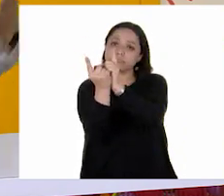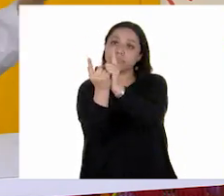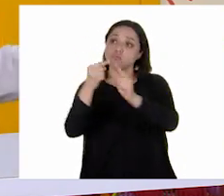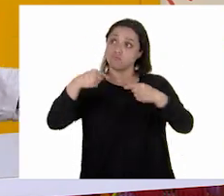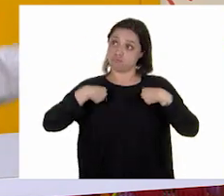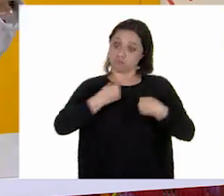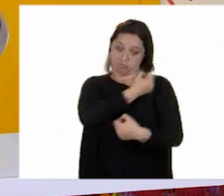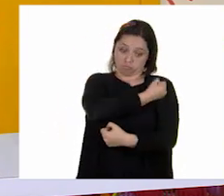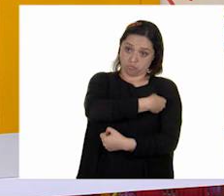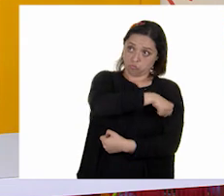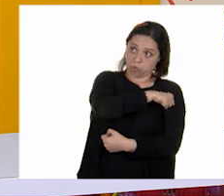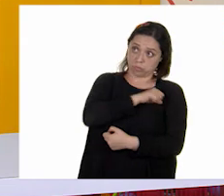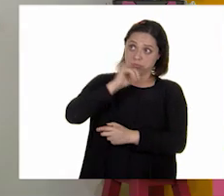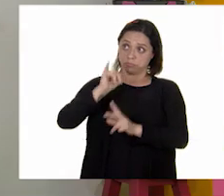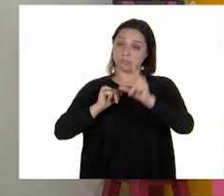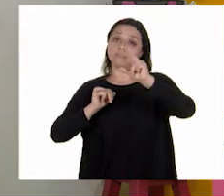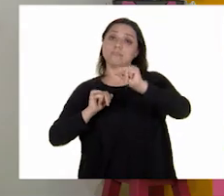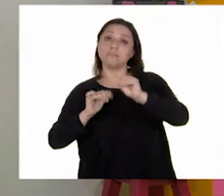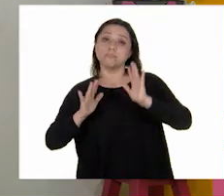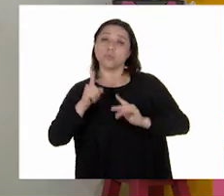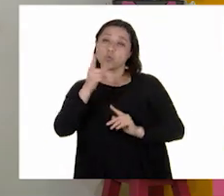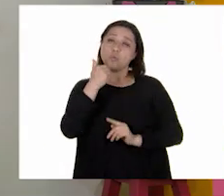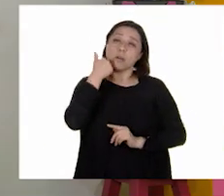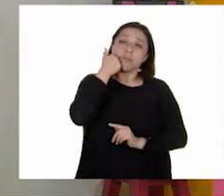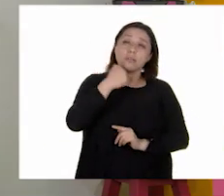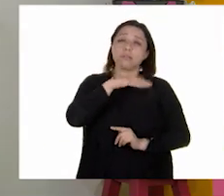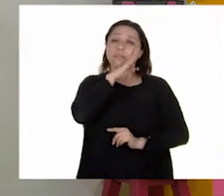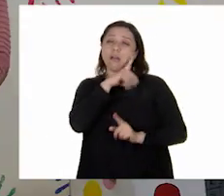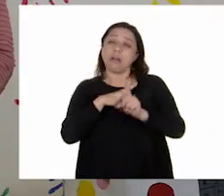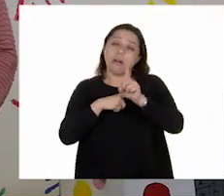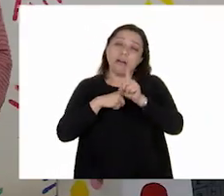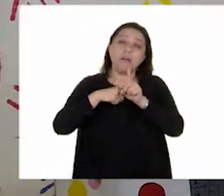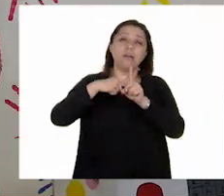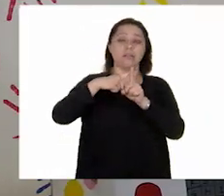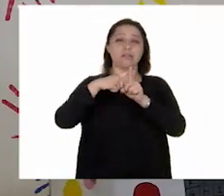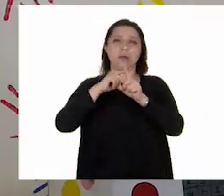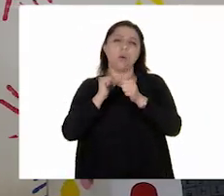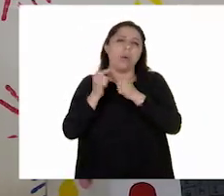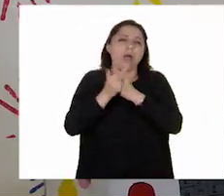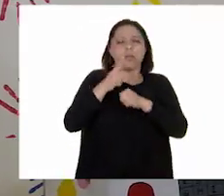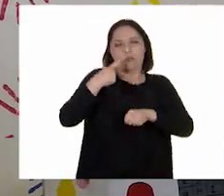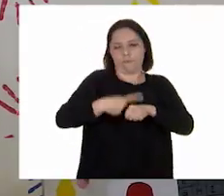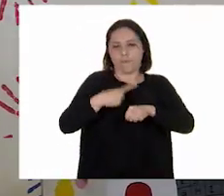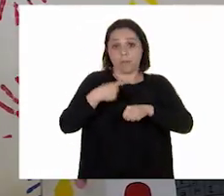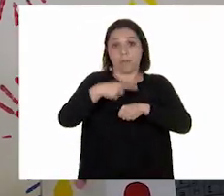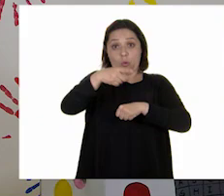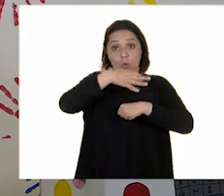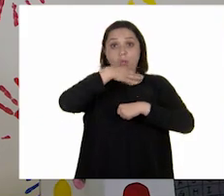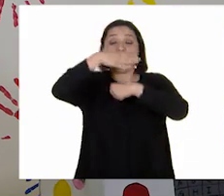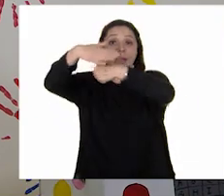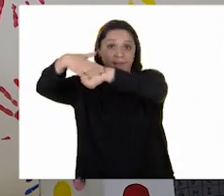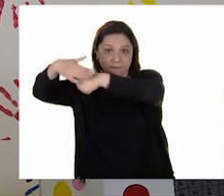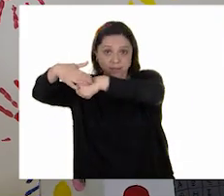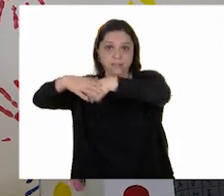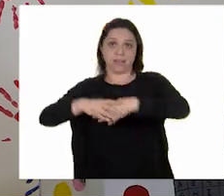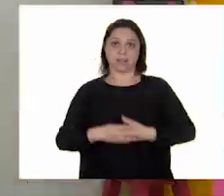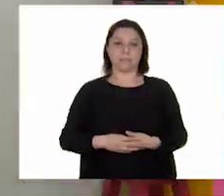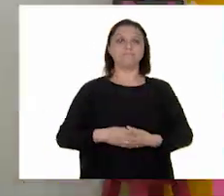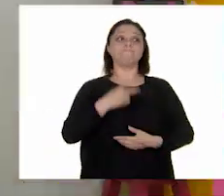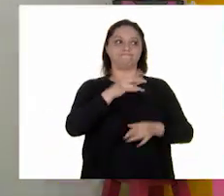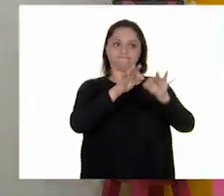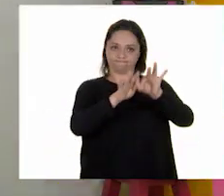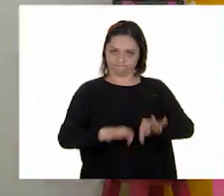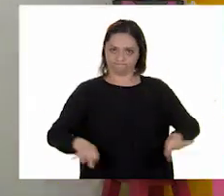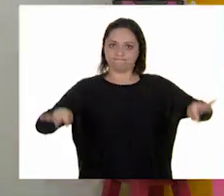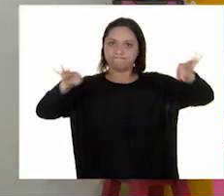sanas o sanos. Si tienen fiebre o están pasando por alguna enfermedad. Eso es muy importante. Y